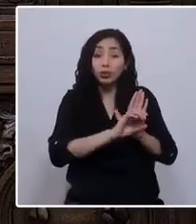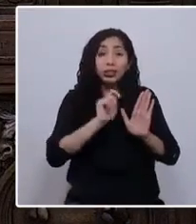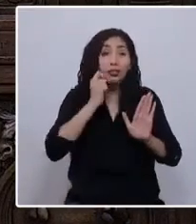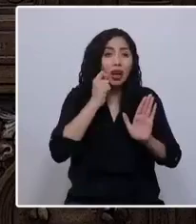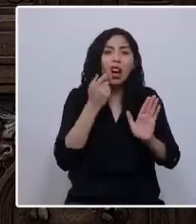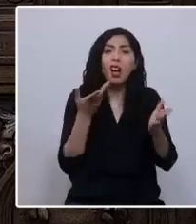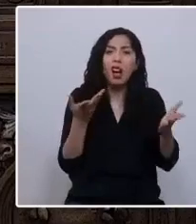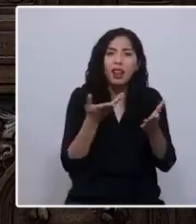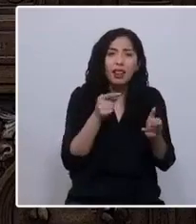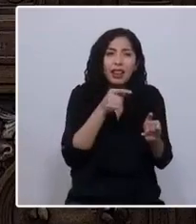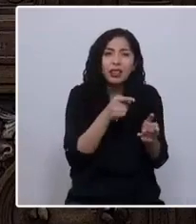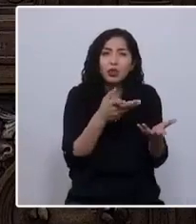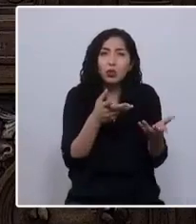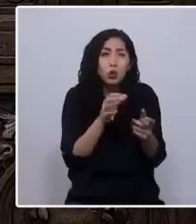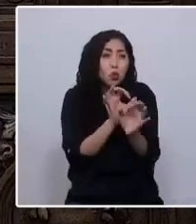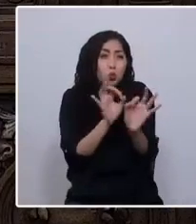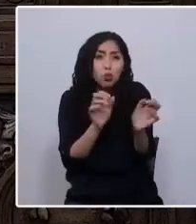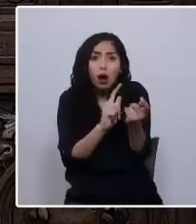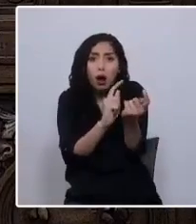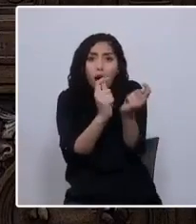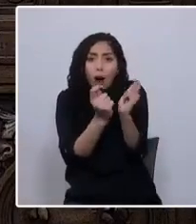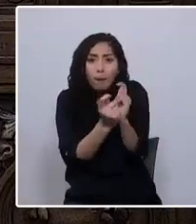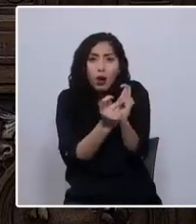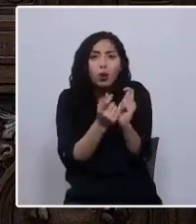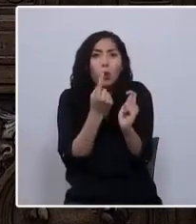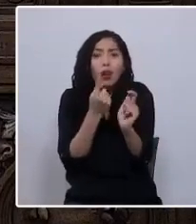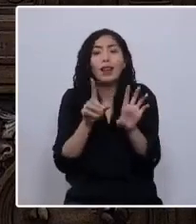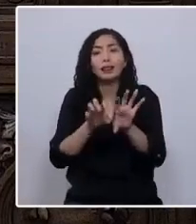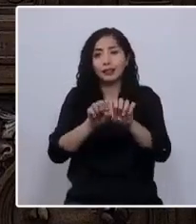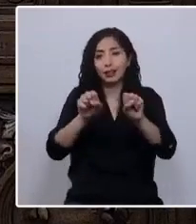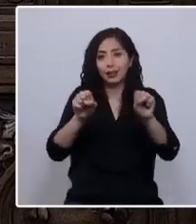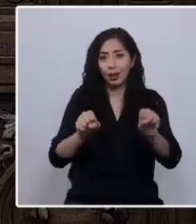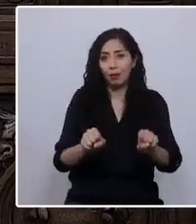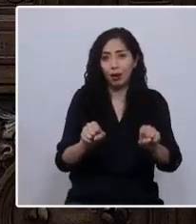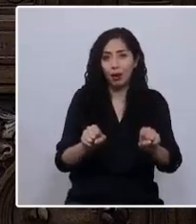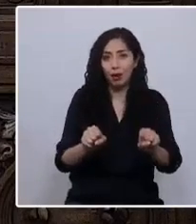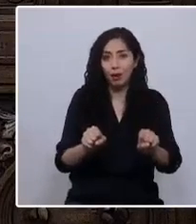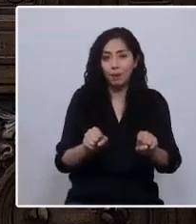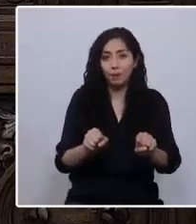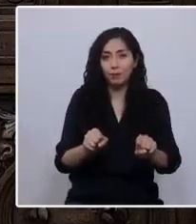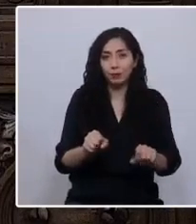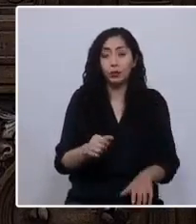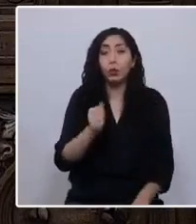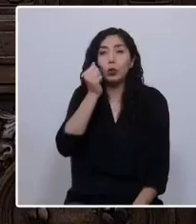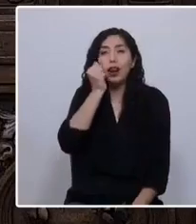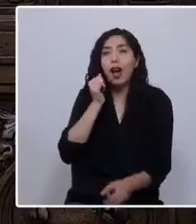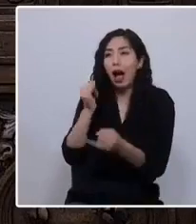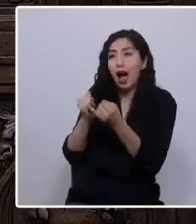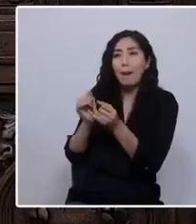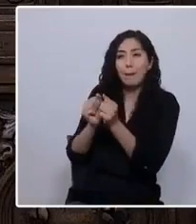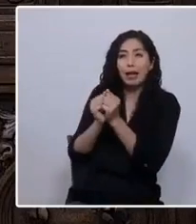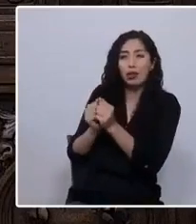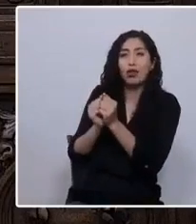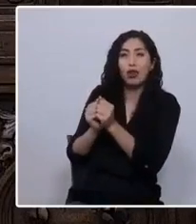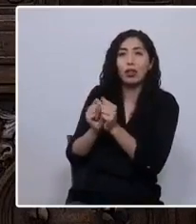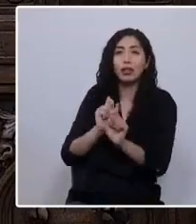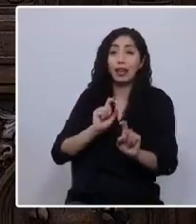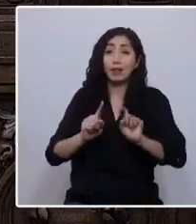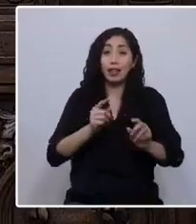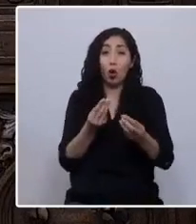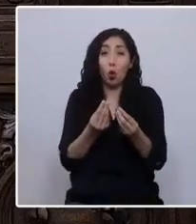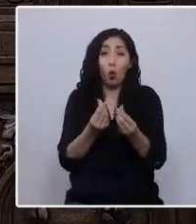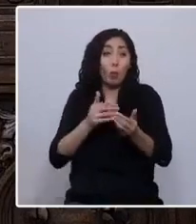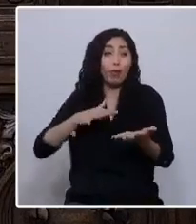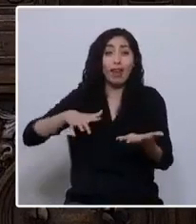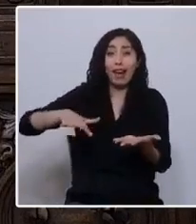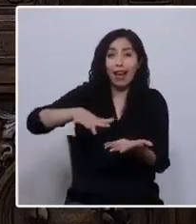abstracto y que nunca cambiaba, el sistema. Un querido amigo y defensor de los humedales y su localidad, Nivaldo